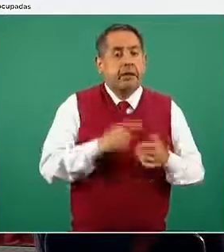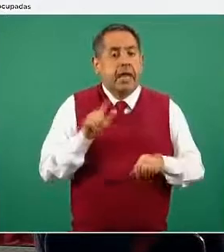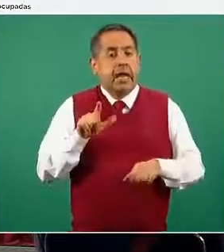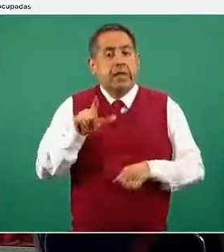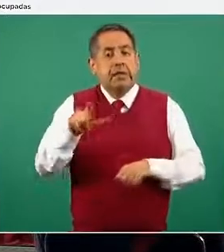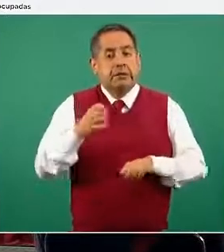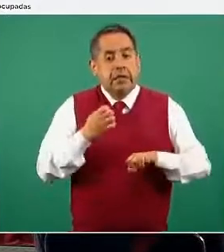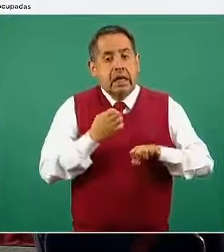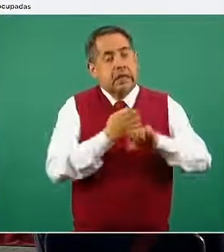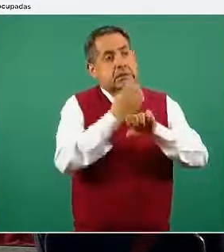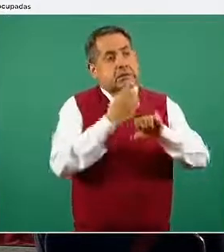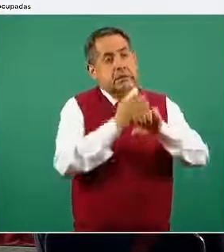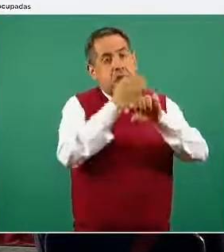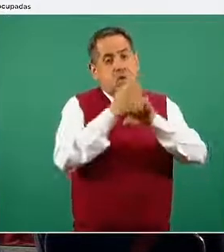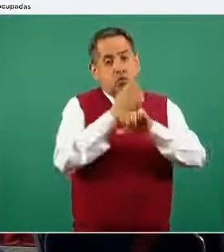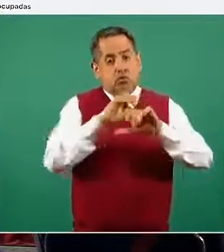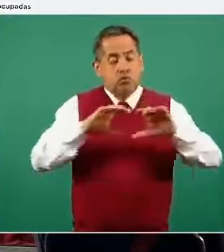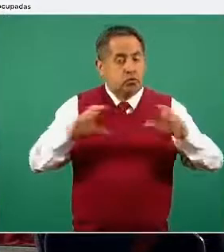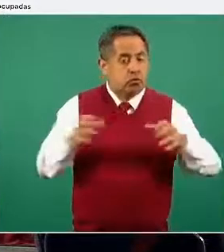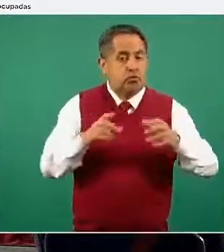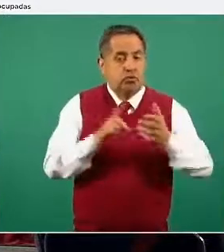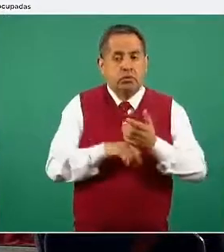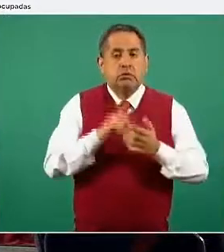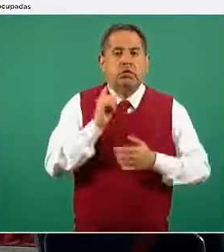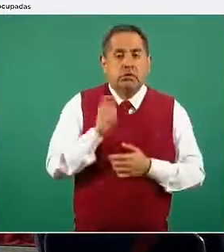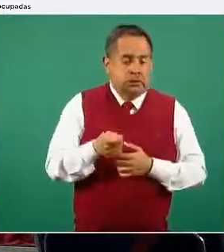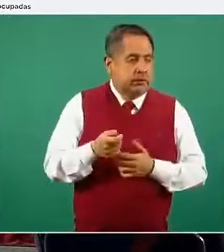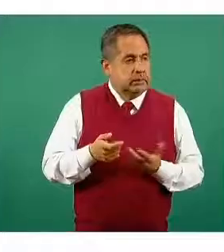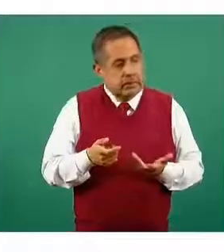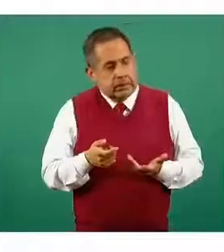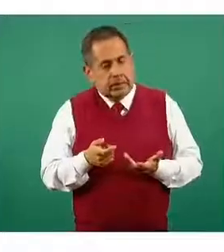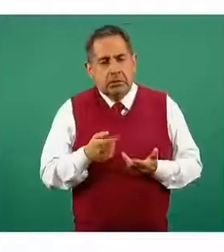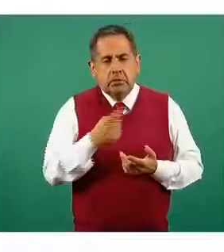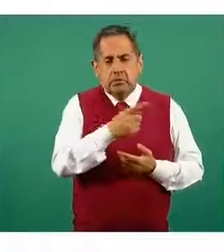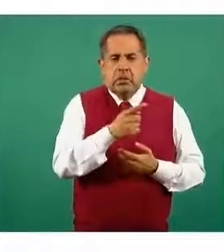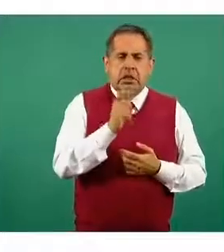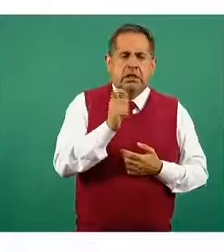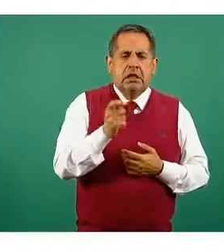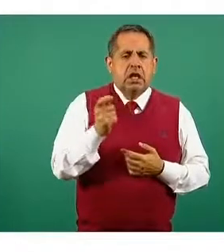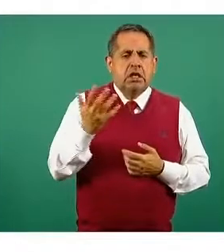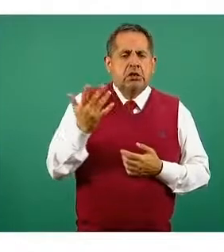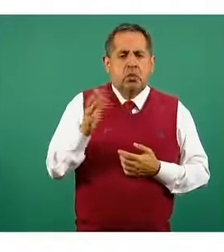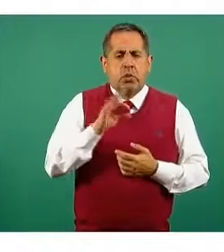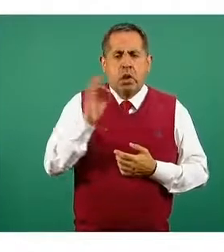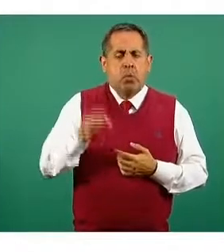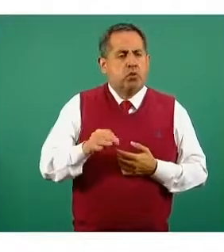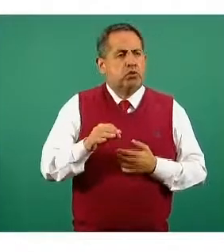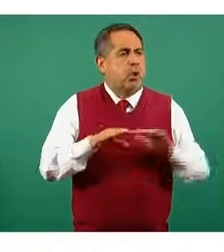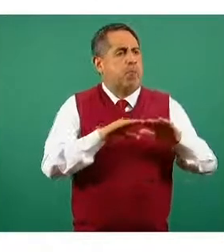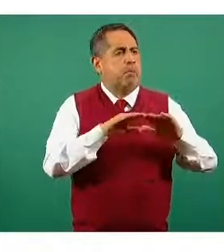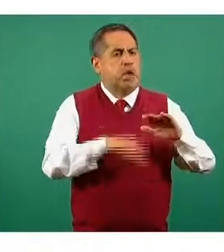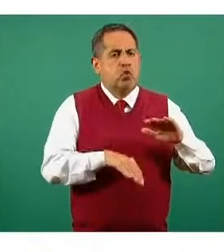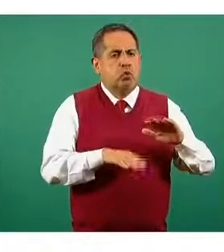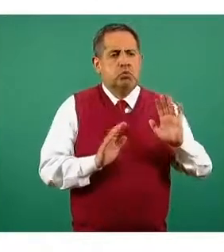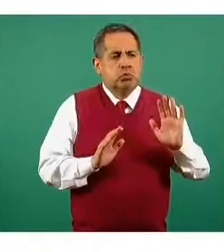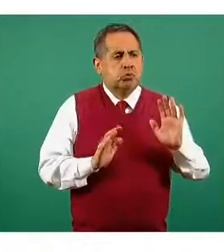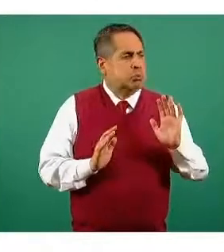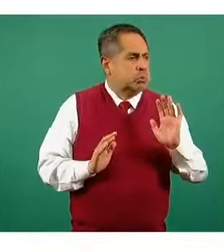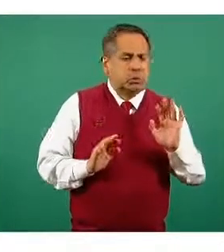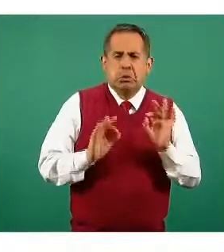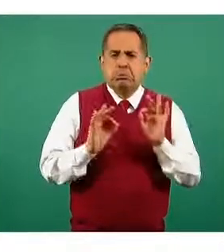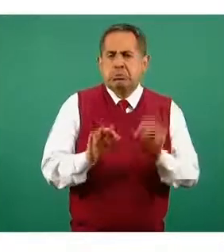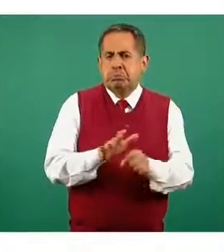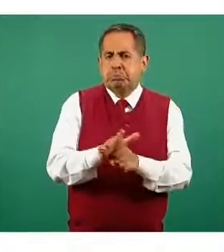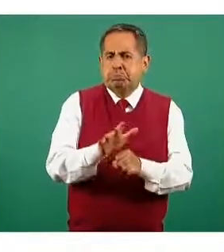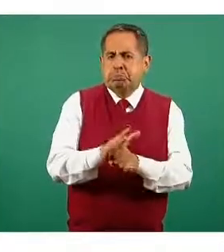a nivel nacional, entidades federativas, tienen el cincuenta por ciento o menos de ocupación, por lo tanto